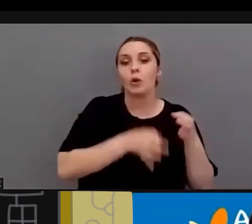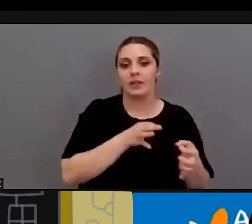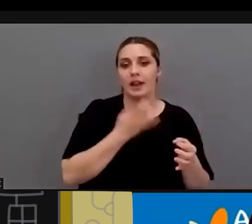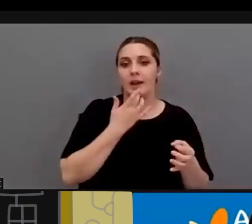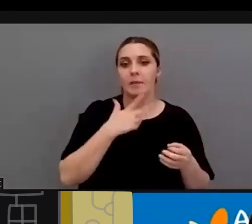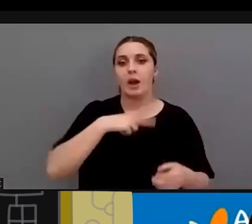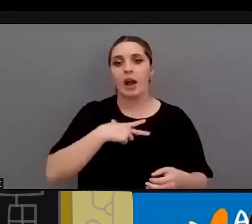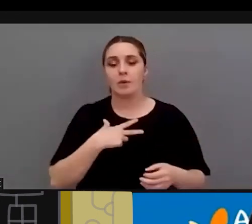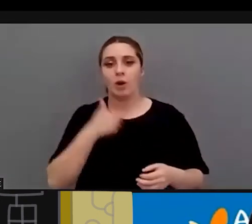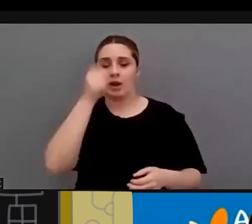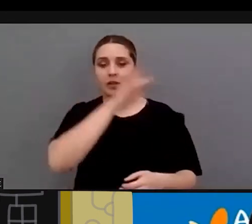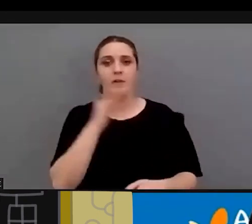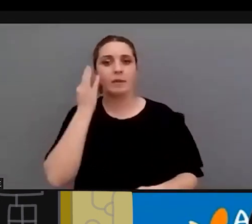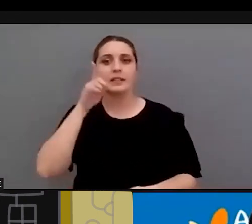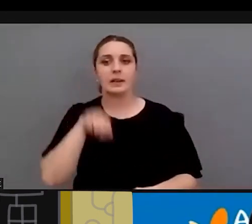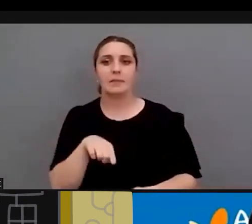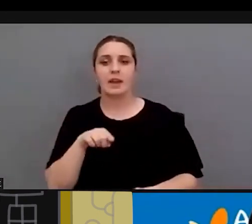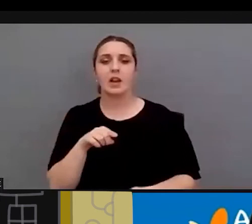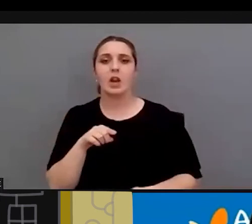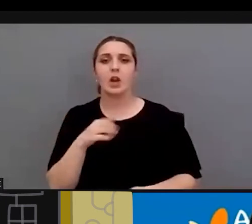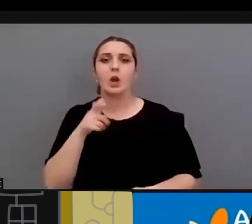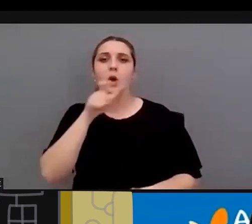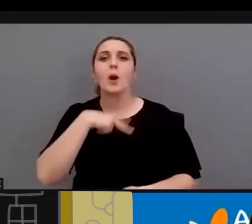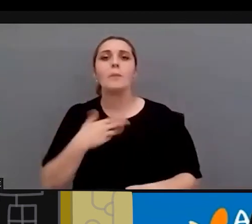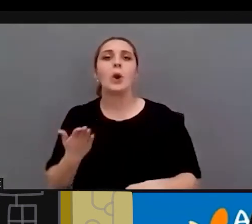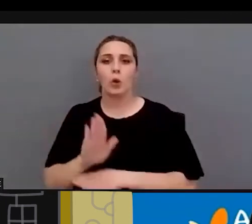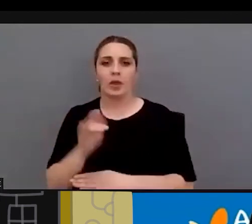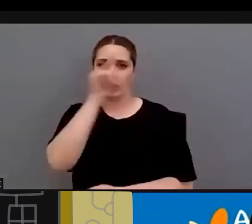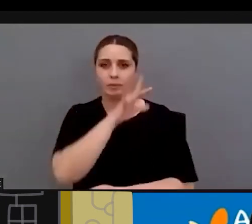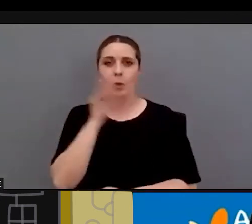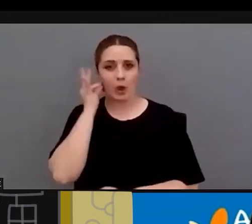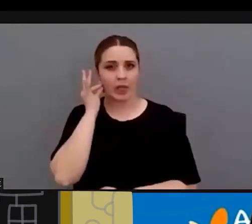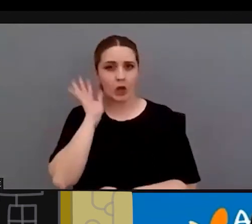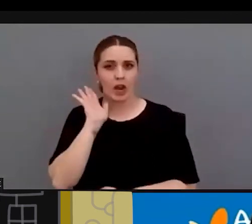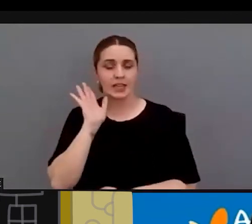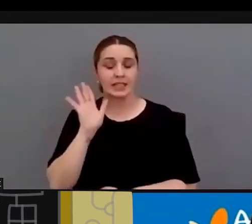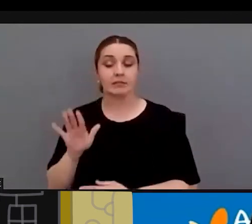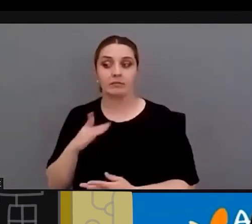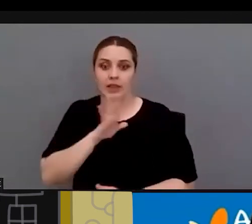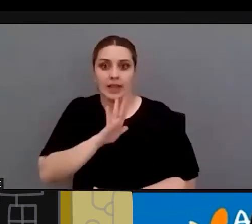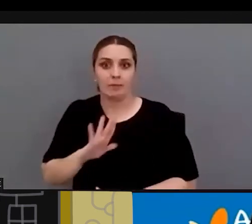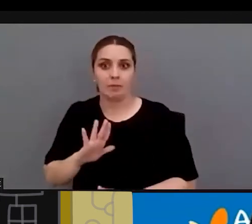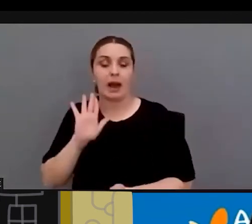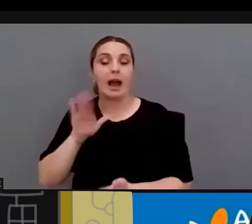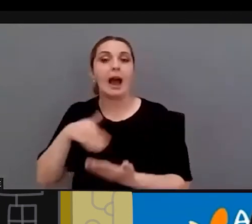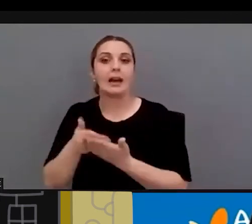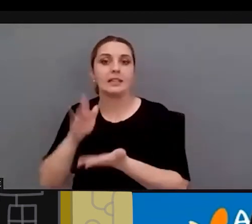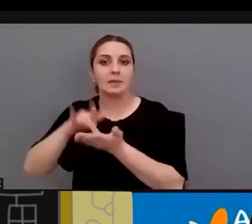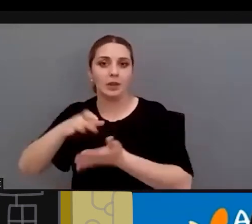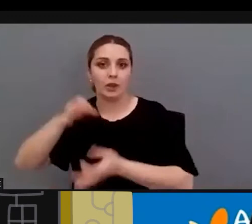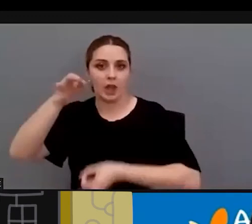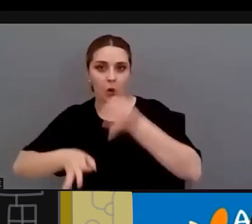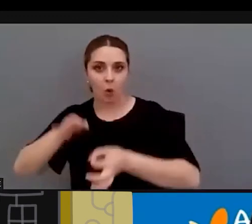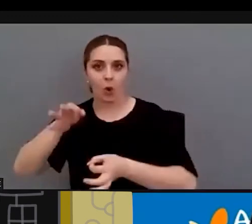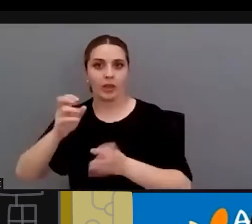abogados de letrados letradas también de los procuradores y procuradoras hasta el momento del acto bueno pues el momento del